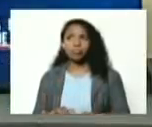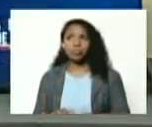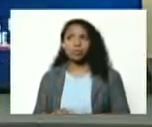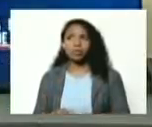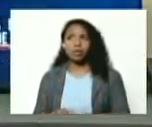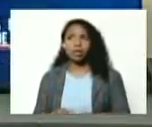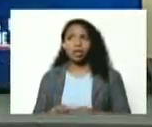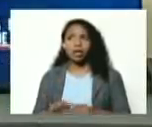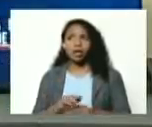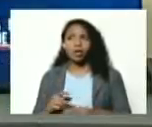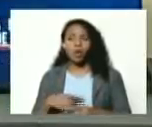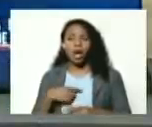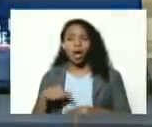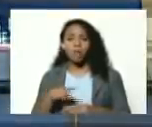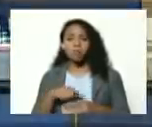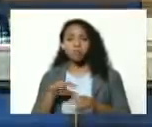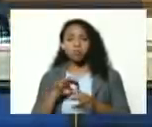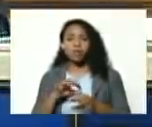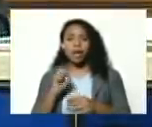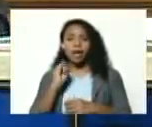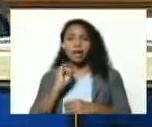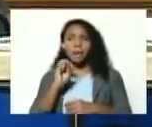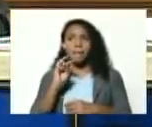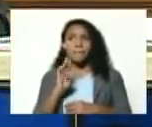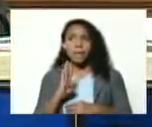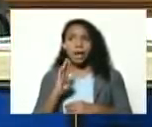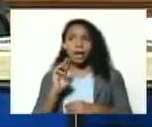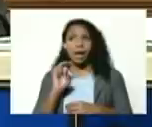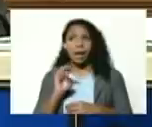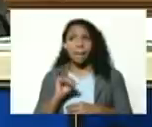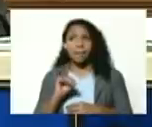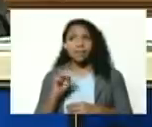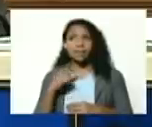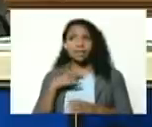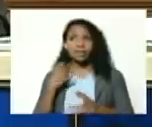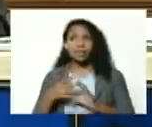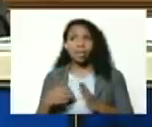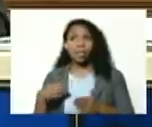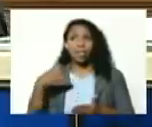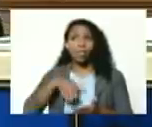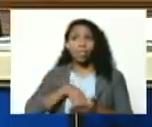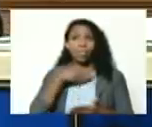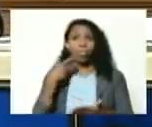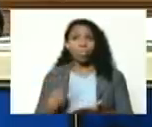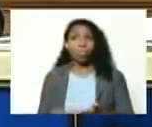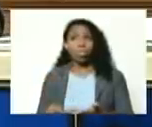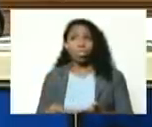bolita IBM ¿se acuerdan? se cayó a la cédula y el carnet de la patria y se estrelló contra el piso